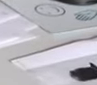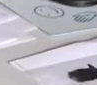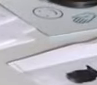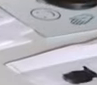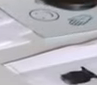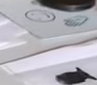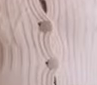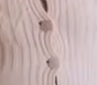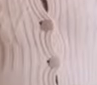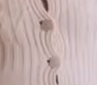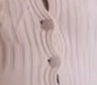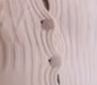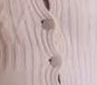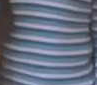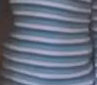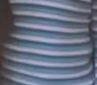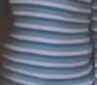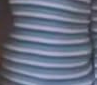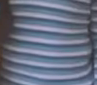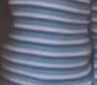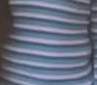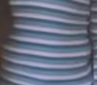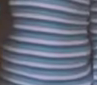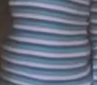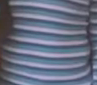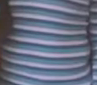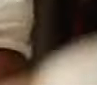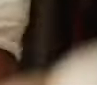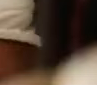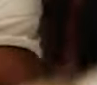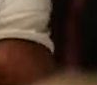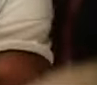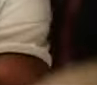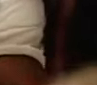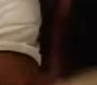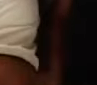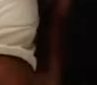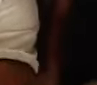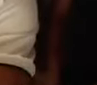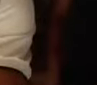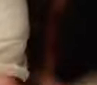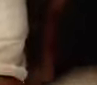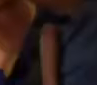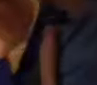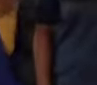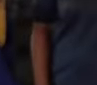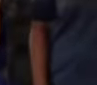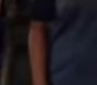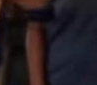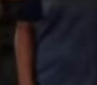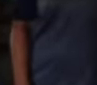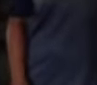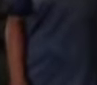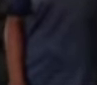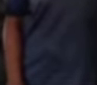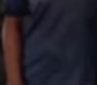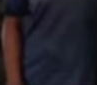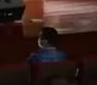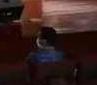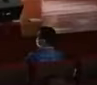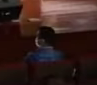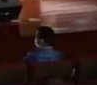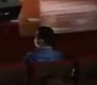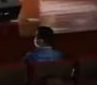acciones de indemnización y reparación colectiva. Acompañamos los procesos de retorno o reubicación de familias desplazadas y a las